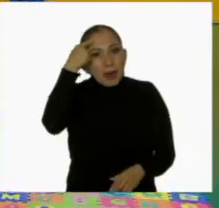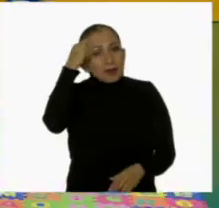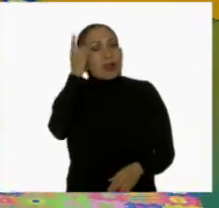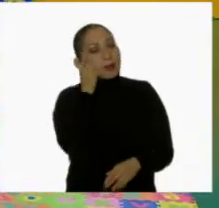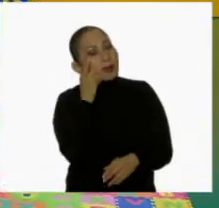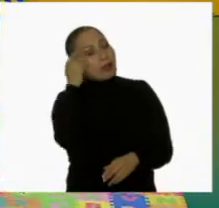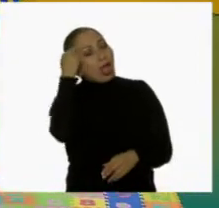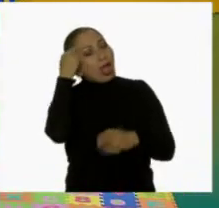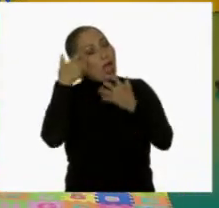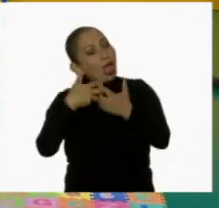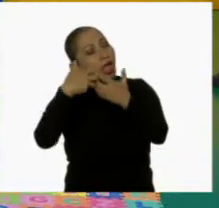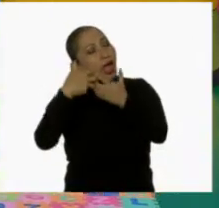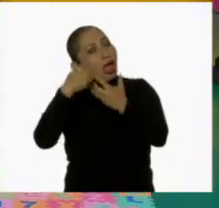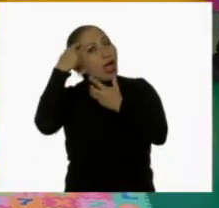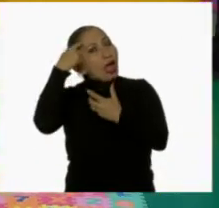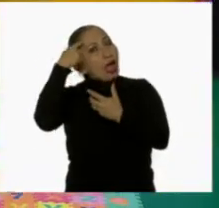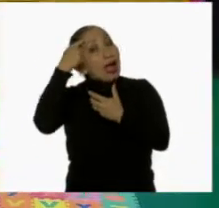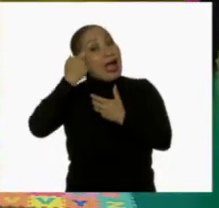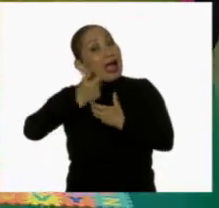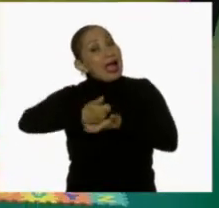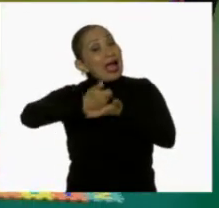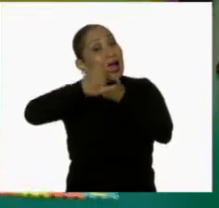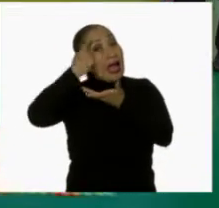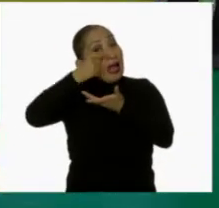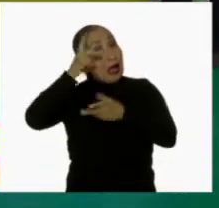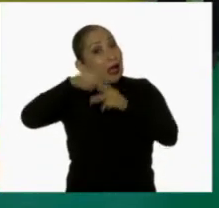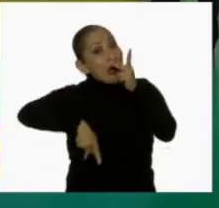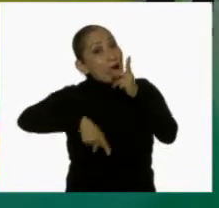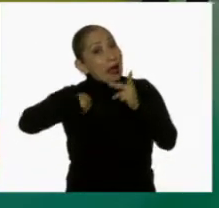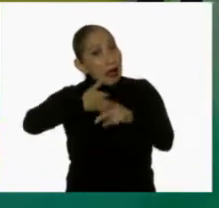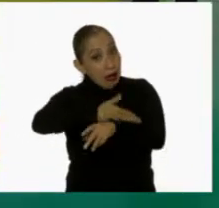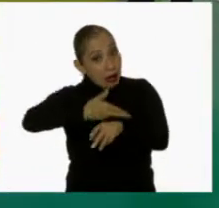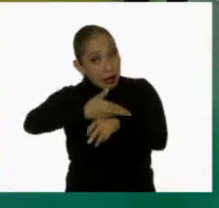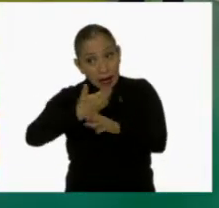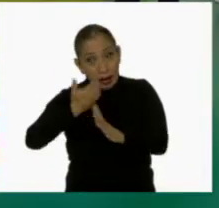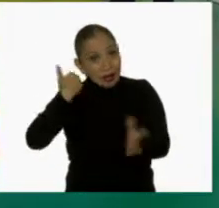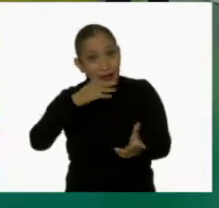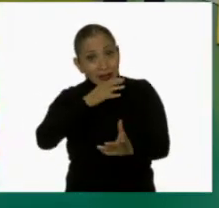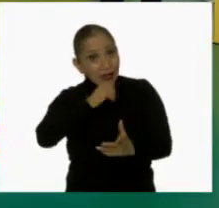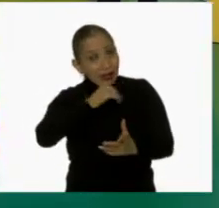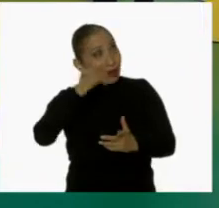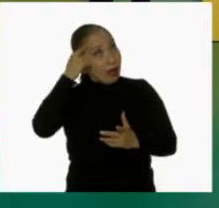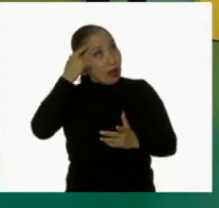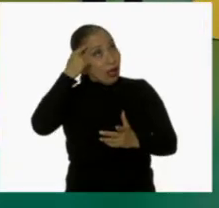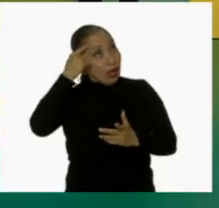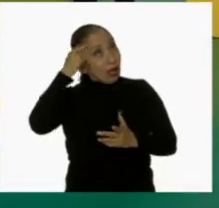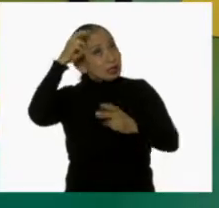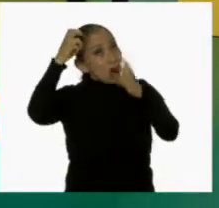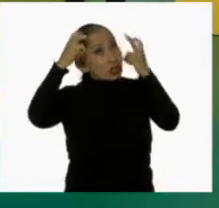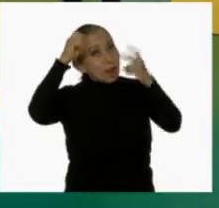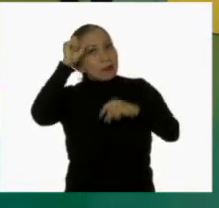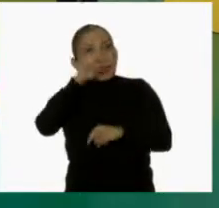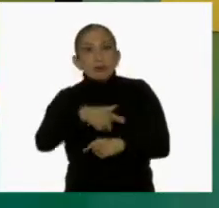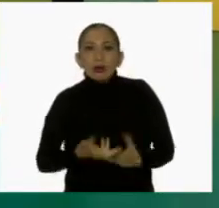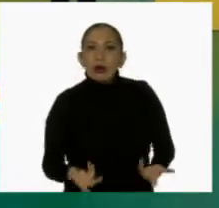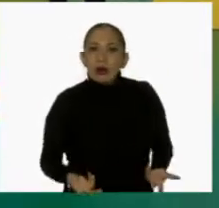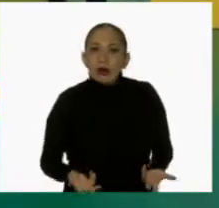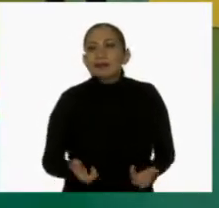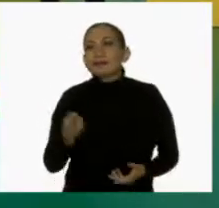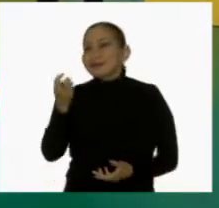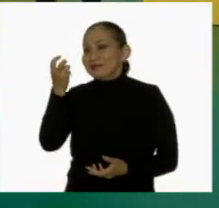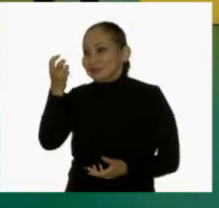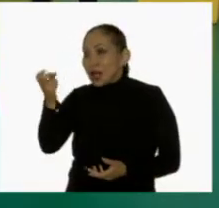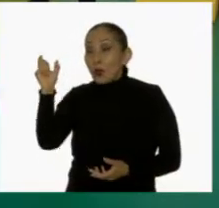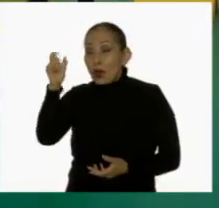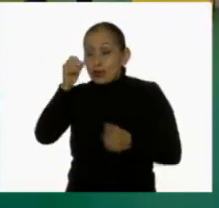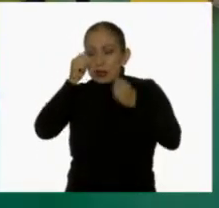dormidos y entonces esa es una situación que no se resuelve y tal vez hasta soñamos con esa situación. Así es.